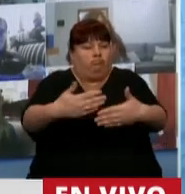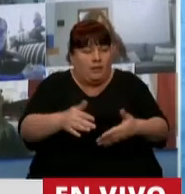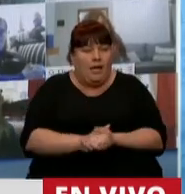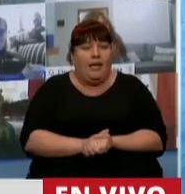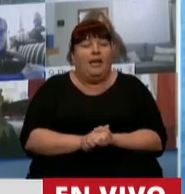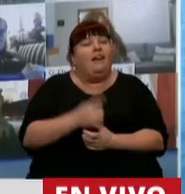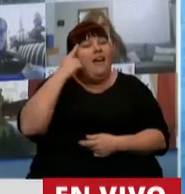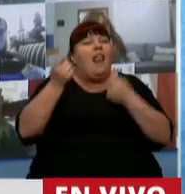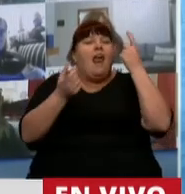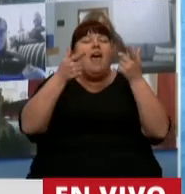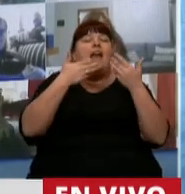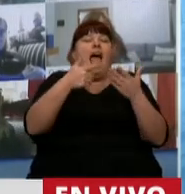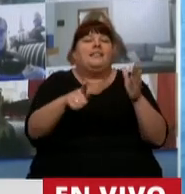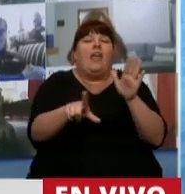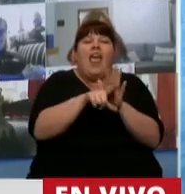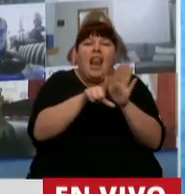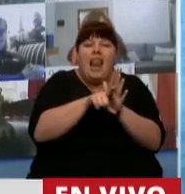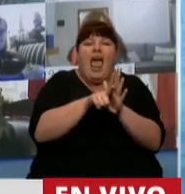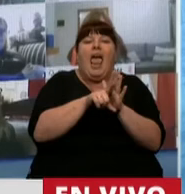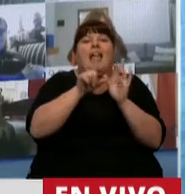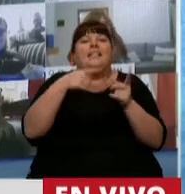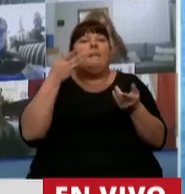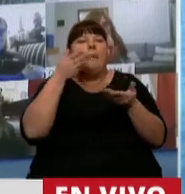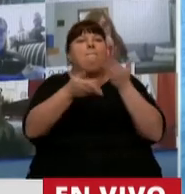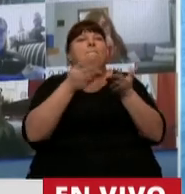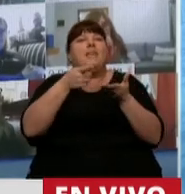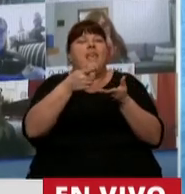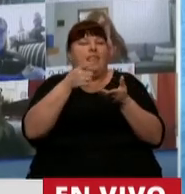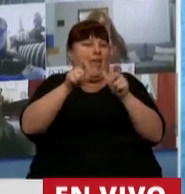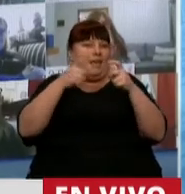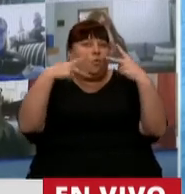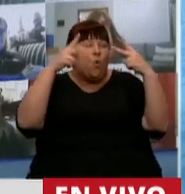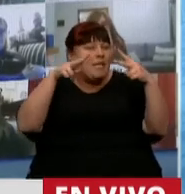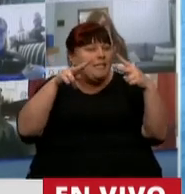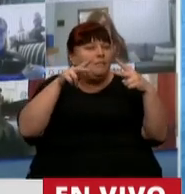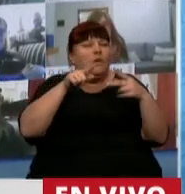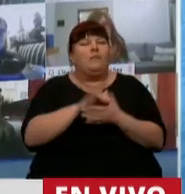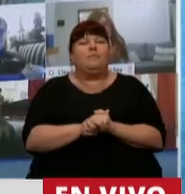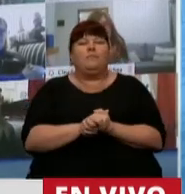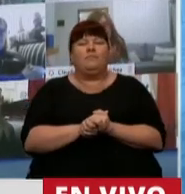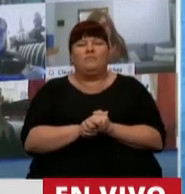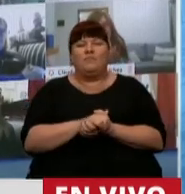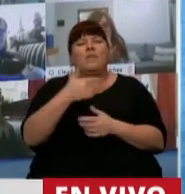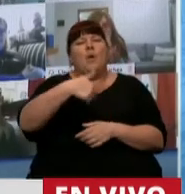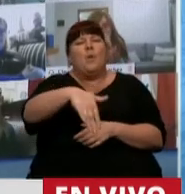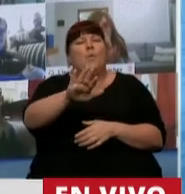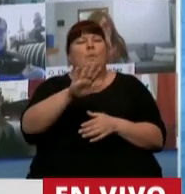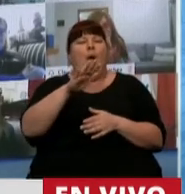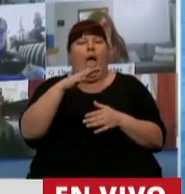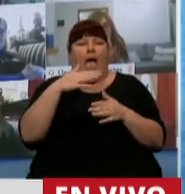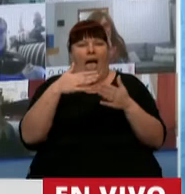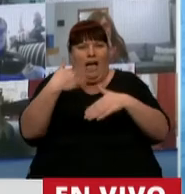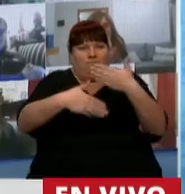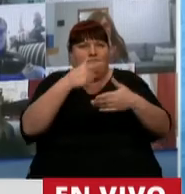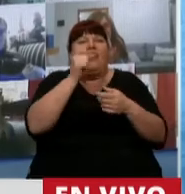creatividad que tiene esta ley, con el estímulo de la demanda, es fundamental. Esto va a ser una práctica que vamos a tener que tener en cada una